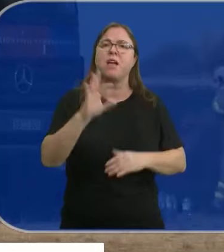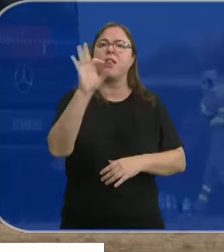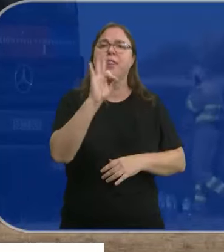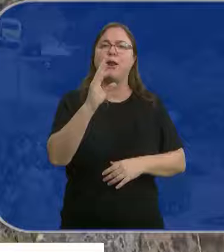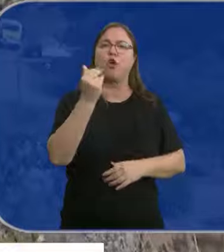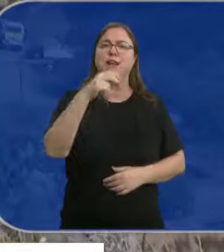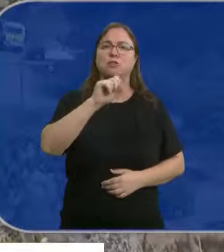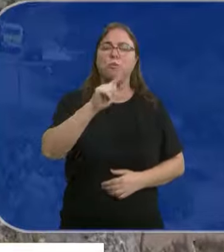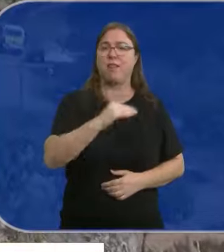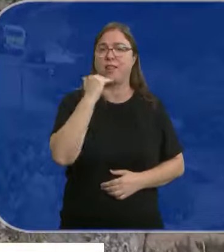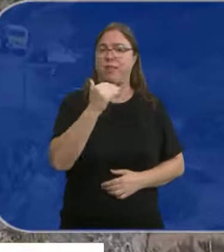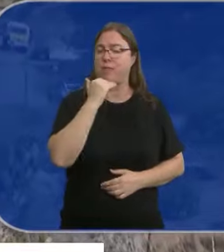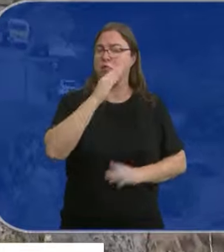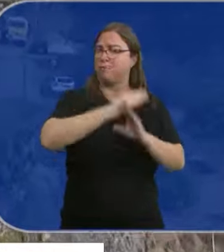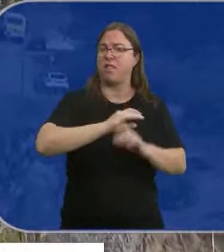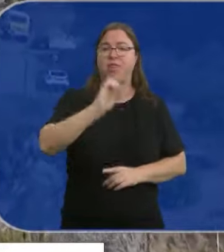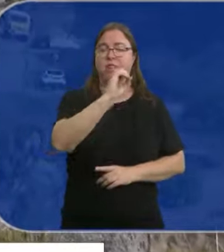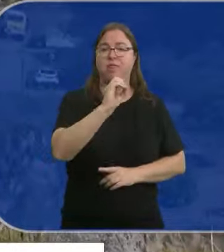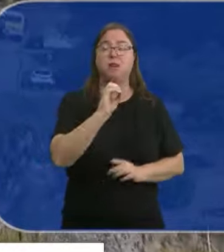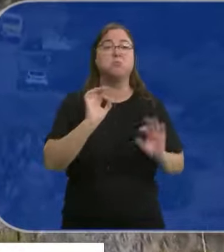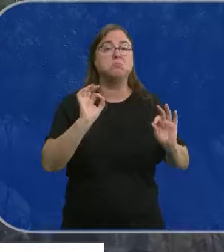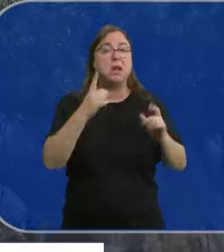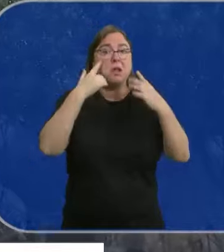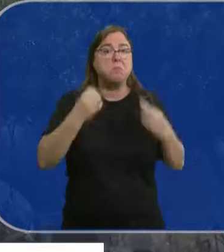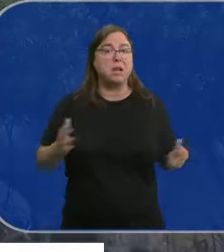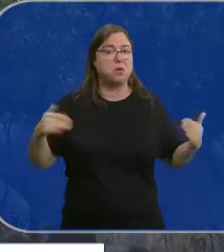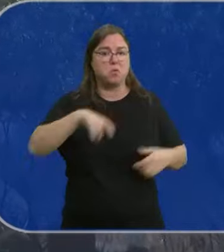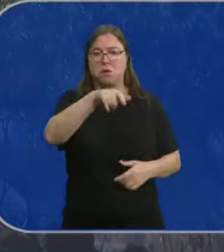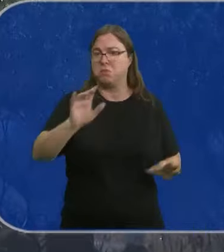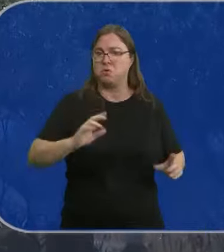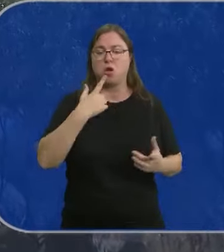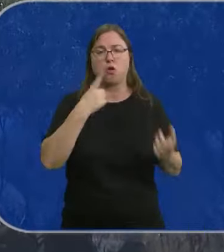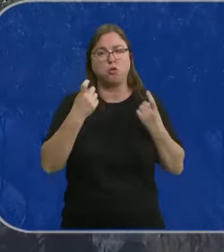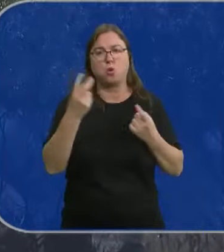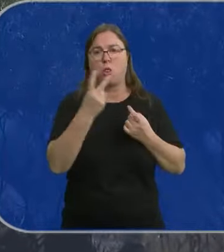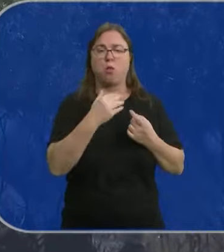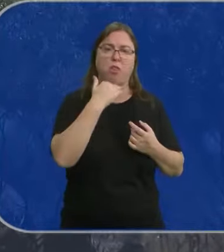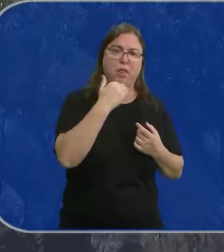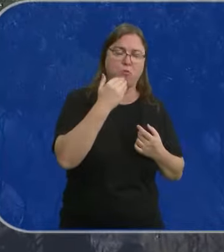al poder controlarse con los medios asignados y no existir peligro para las personas y bienes.